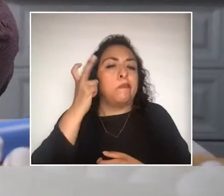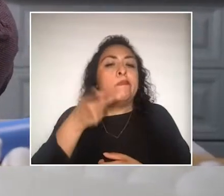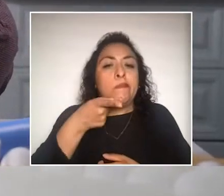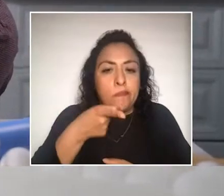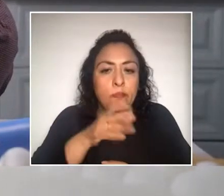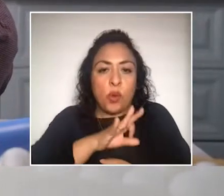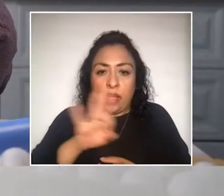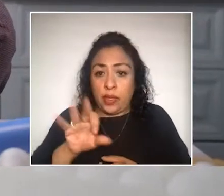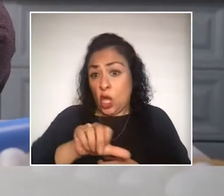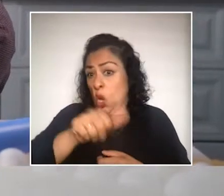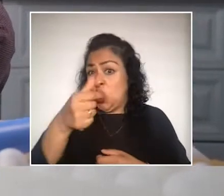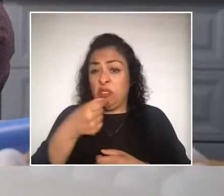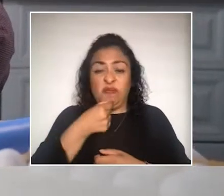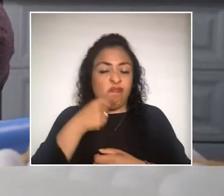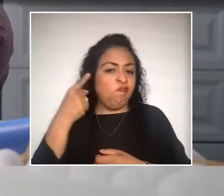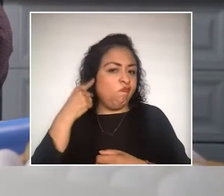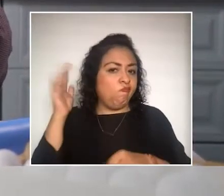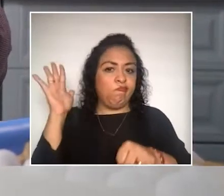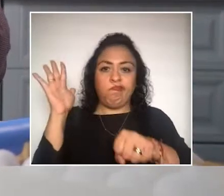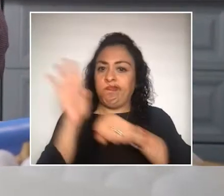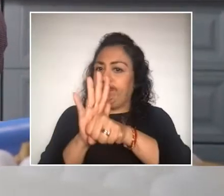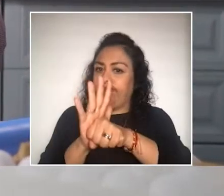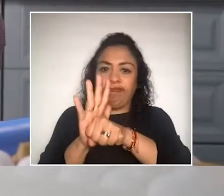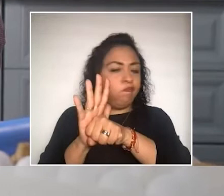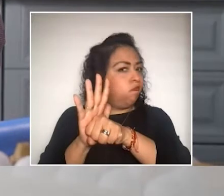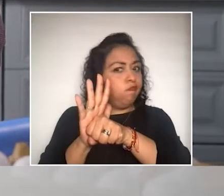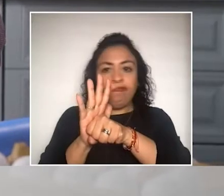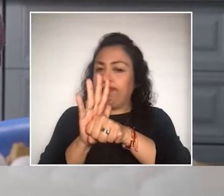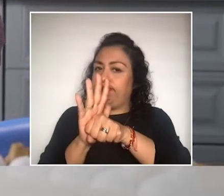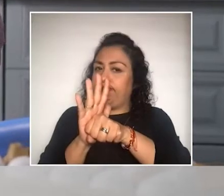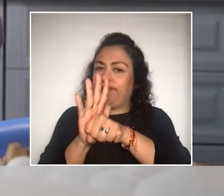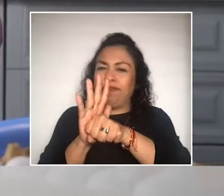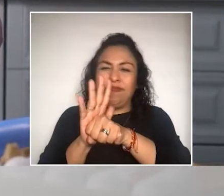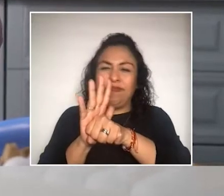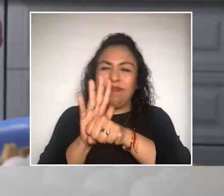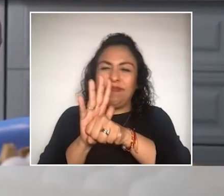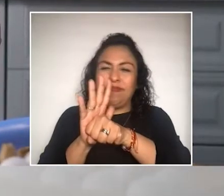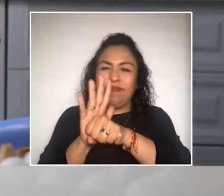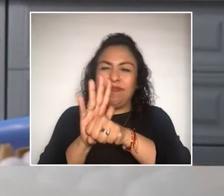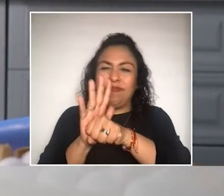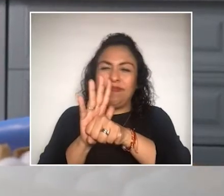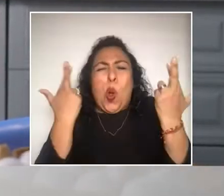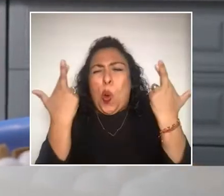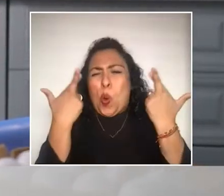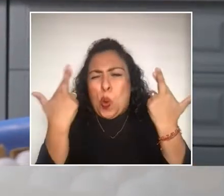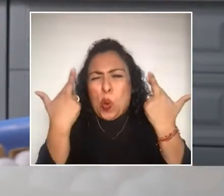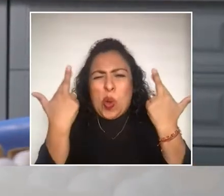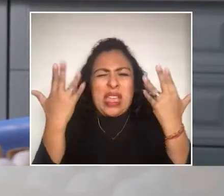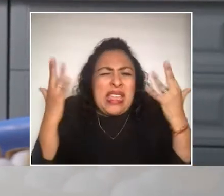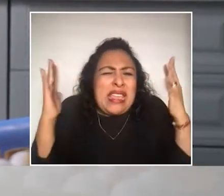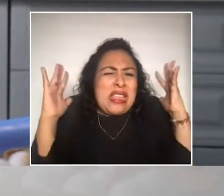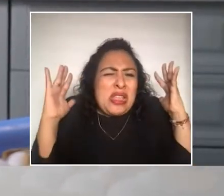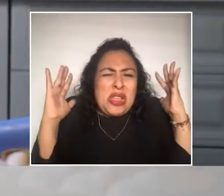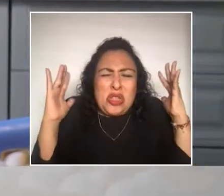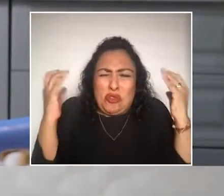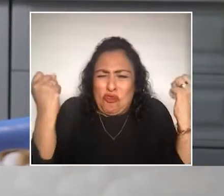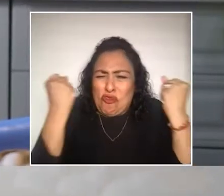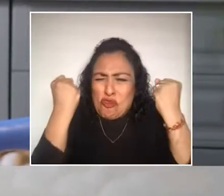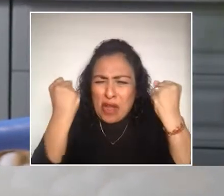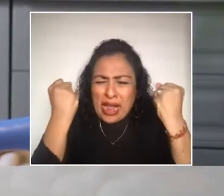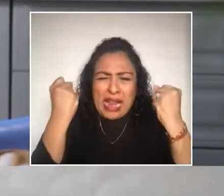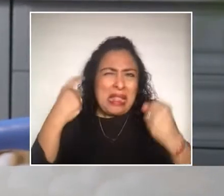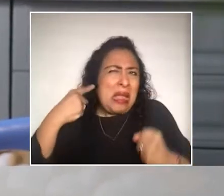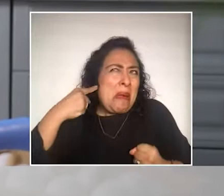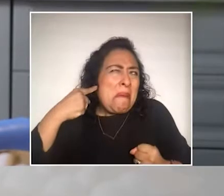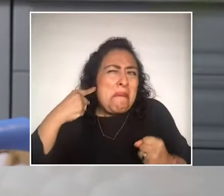jamás escucharon nada o escuchan ruidos extremadamente fuertes o especiales que